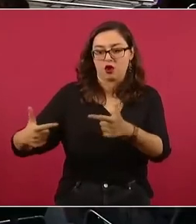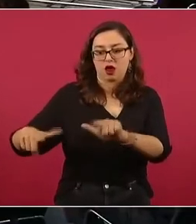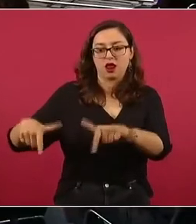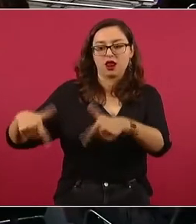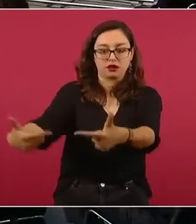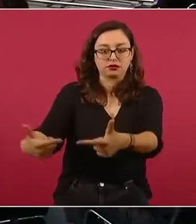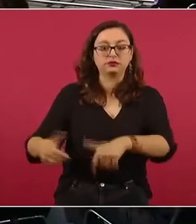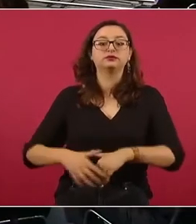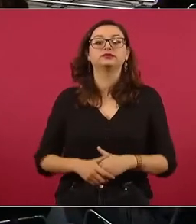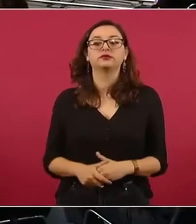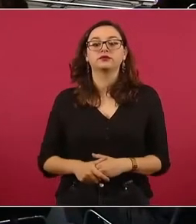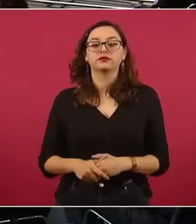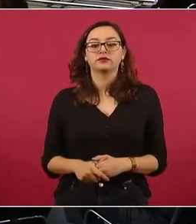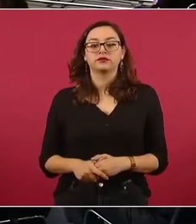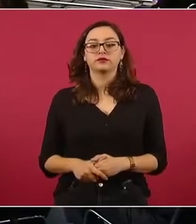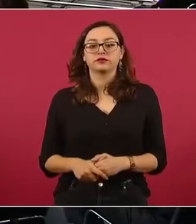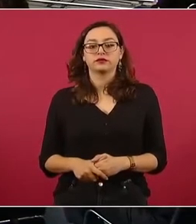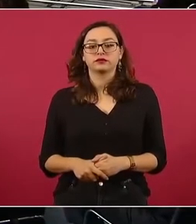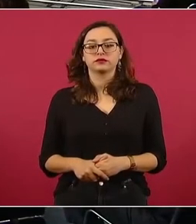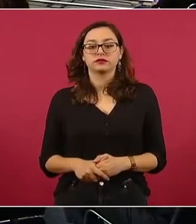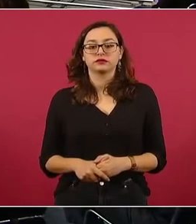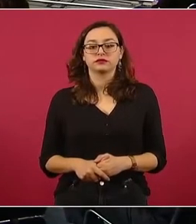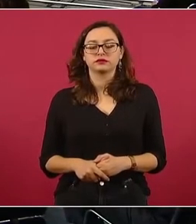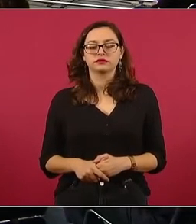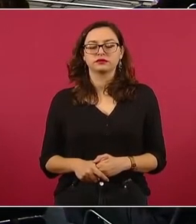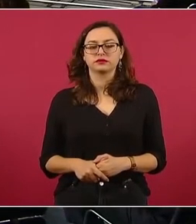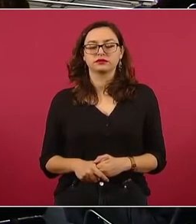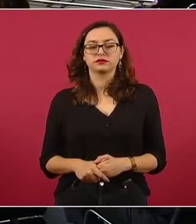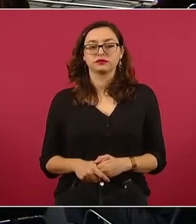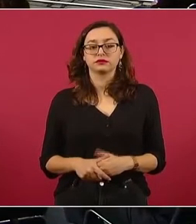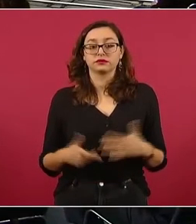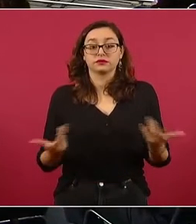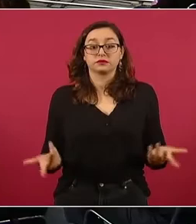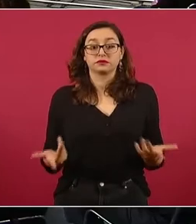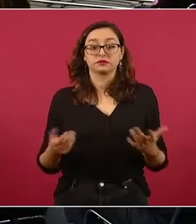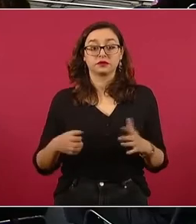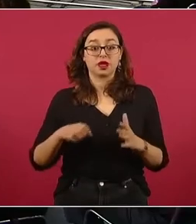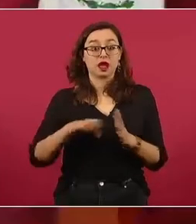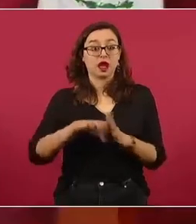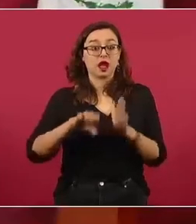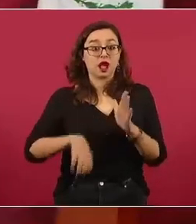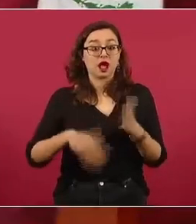ahora más tortugas.